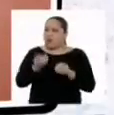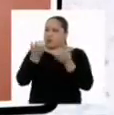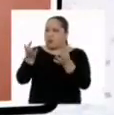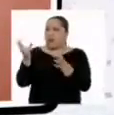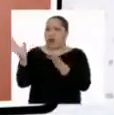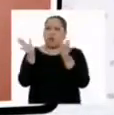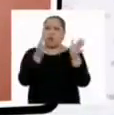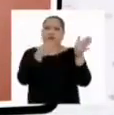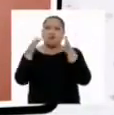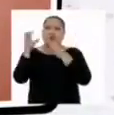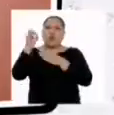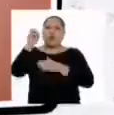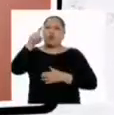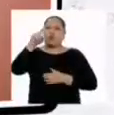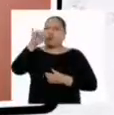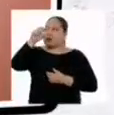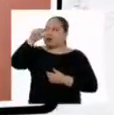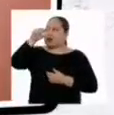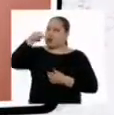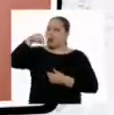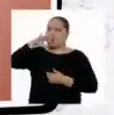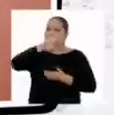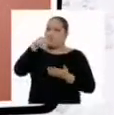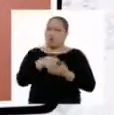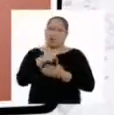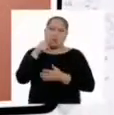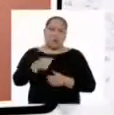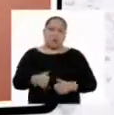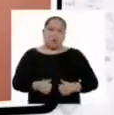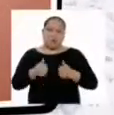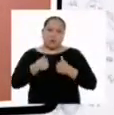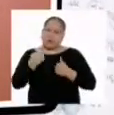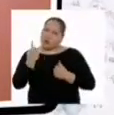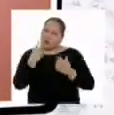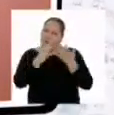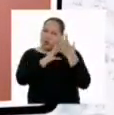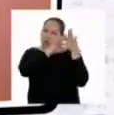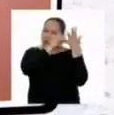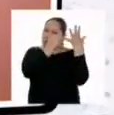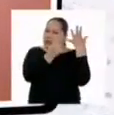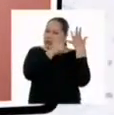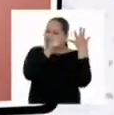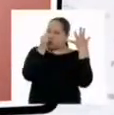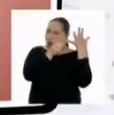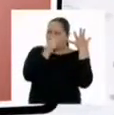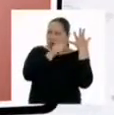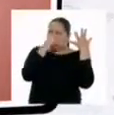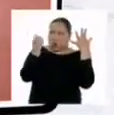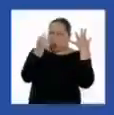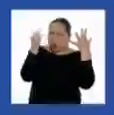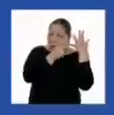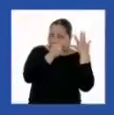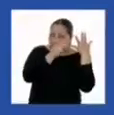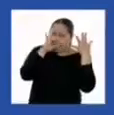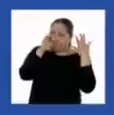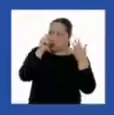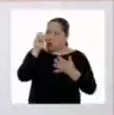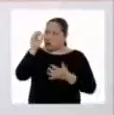oxígeno, que todas y todos necesitamos para vivir. ¿Solo las hojas de las plantas realizan la fotosíntesis?